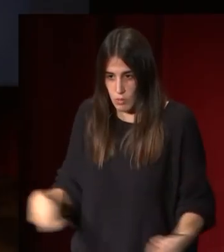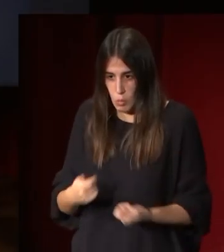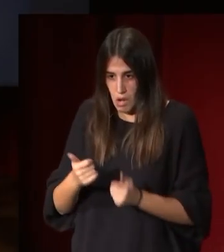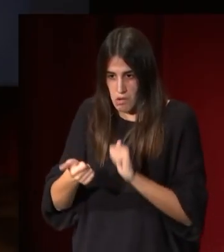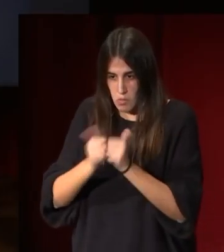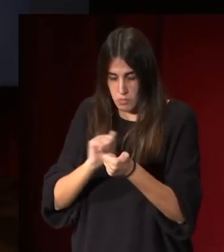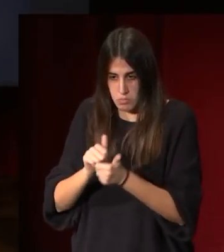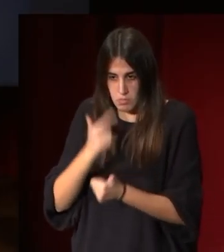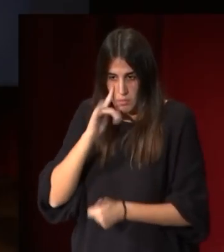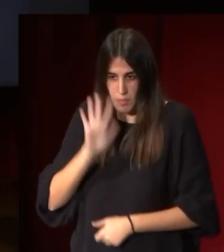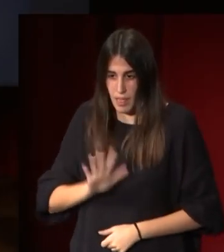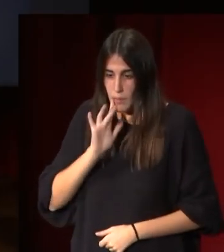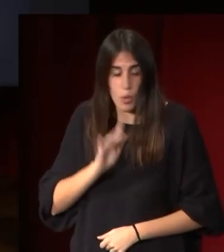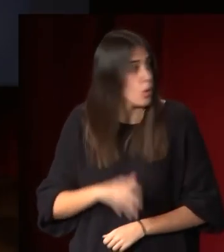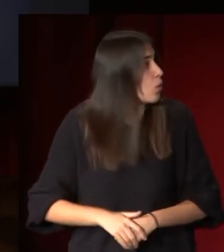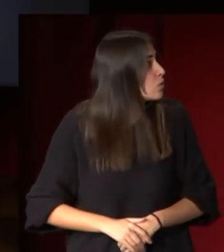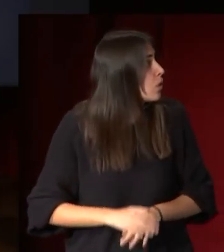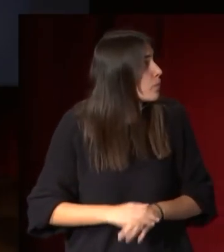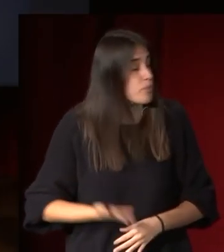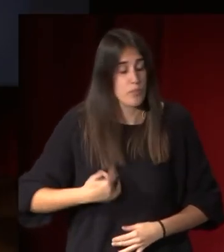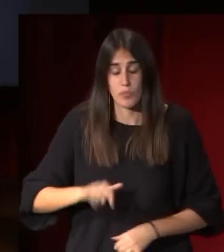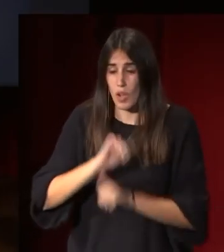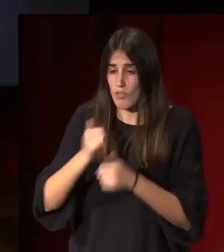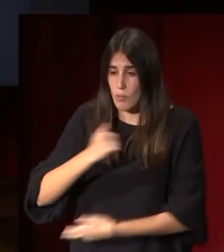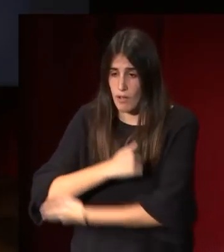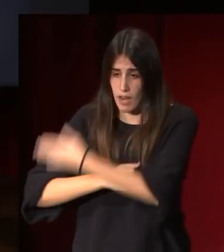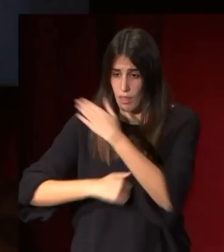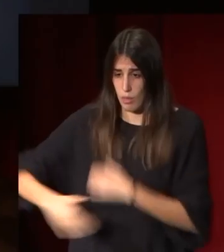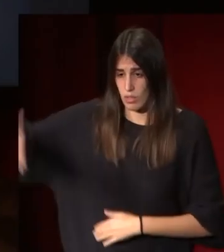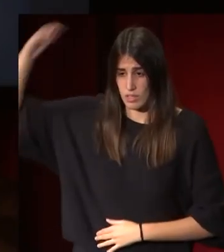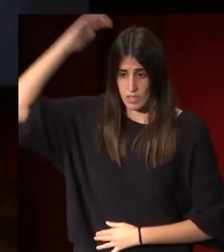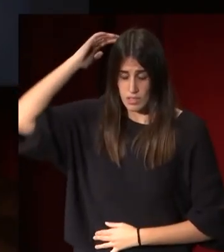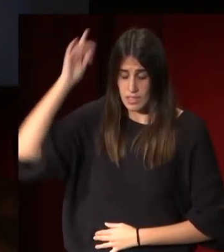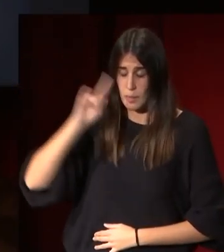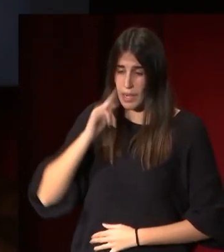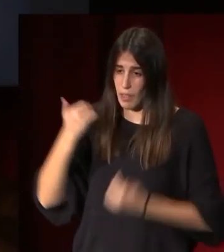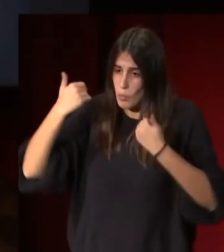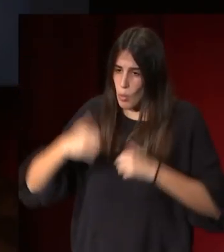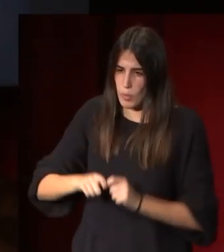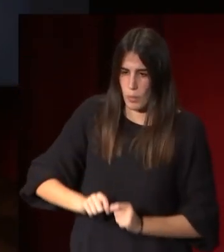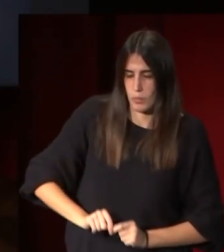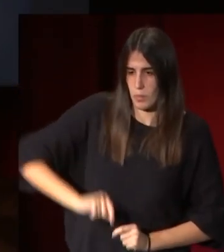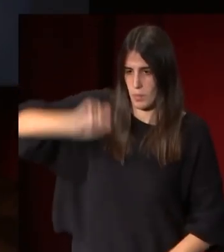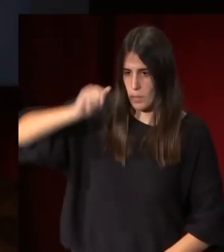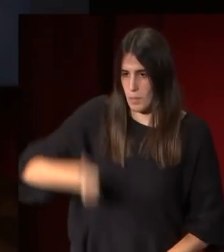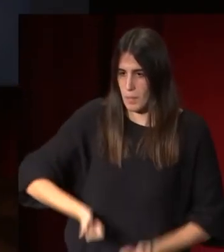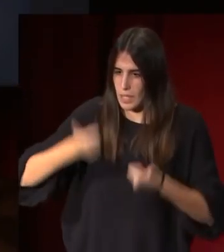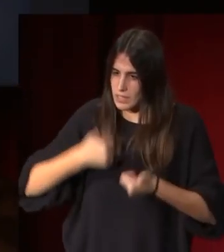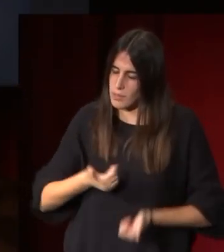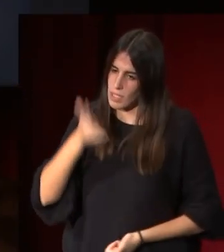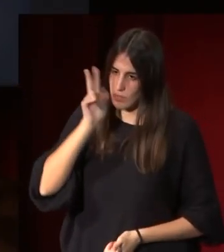este gesto del brazo estirado que ayuda como a estirar el cuerpo y a darle una elegancia mayor a la figura